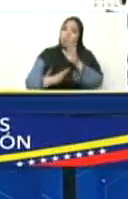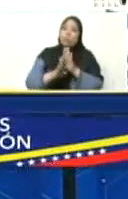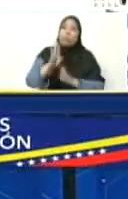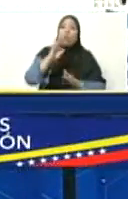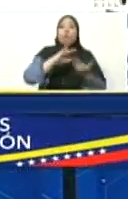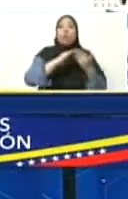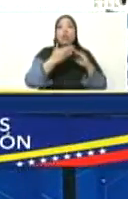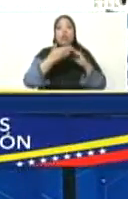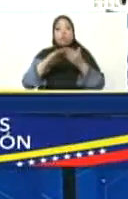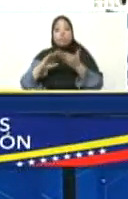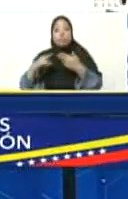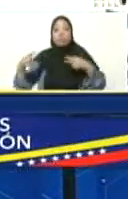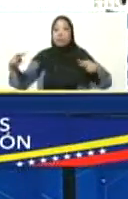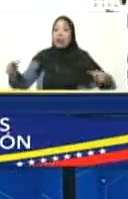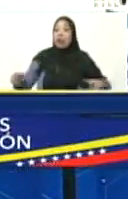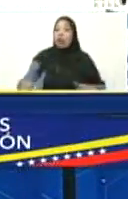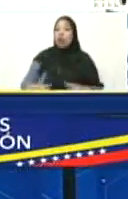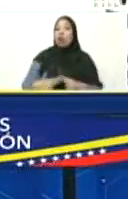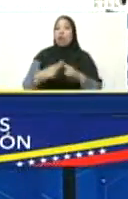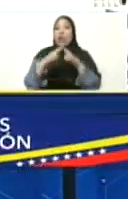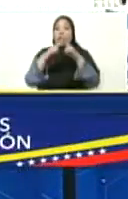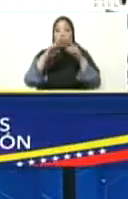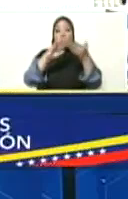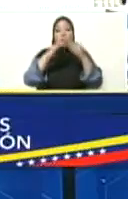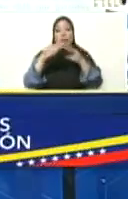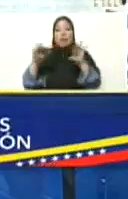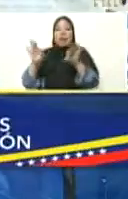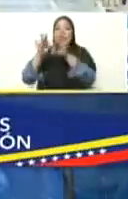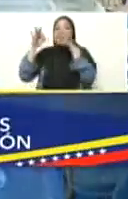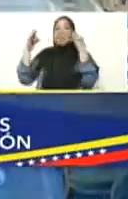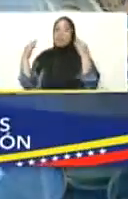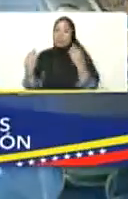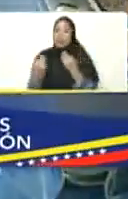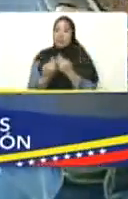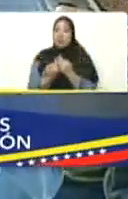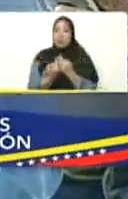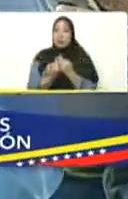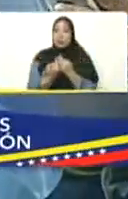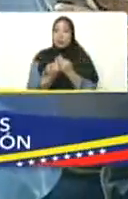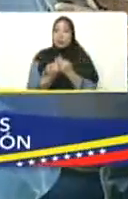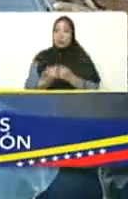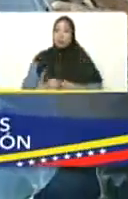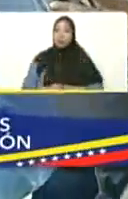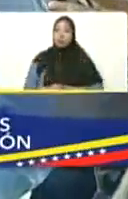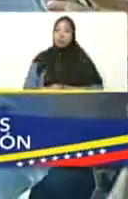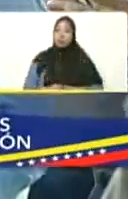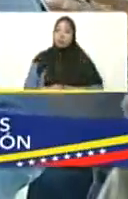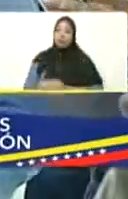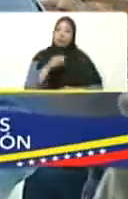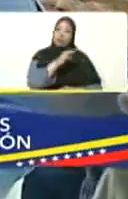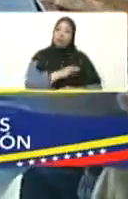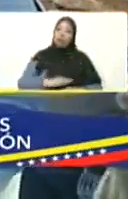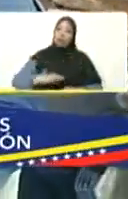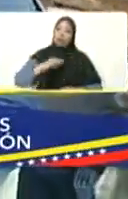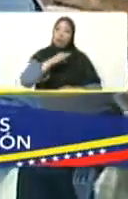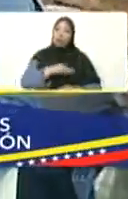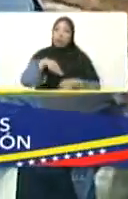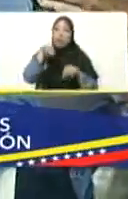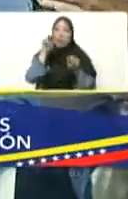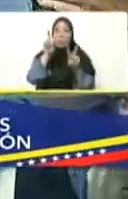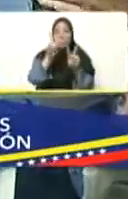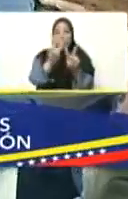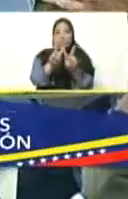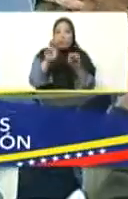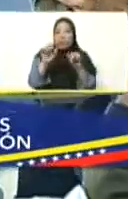Ir al encuentro comunitario de las familias para que la gran misión vivienda Venezuela